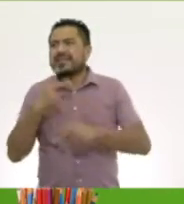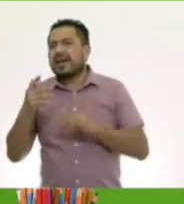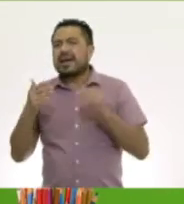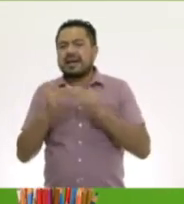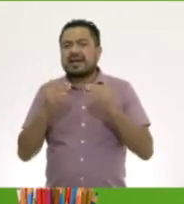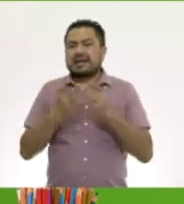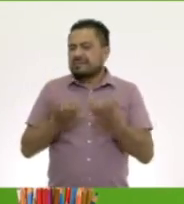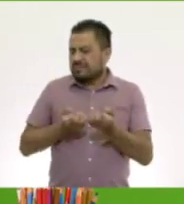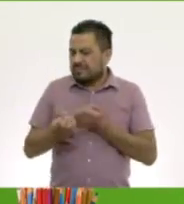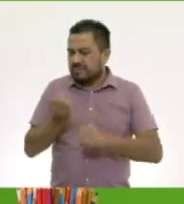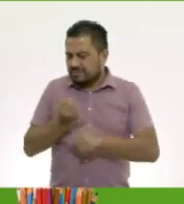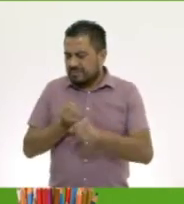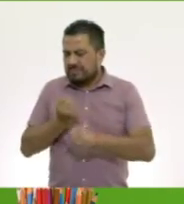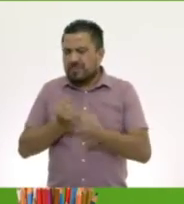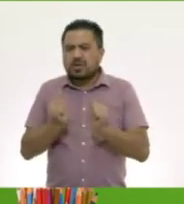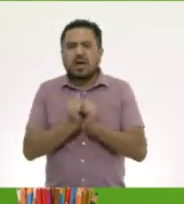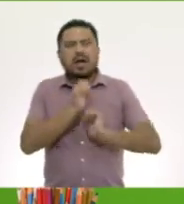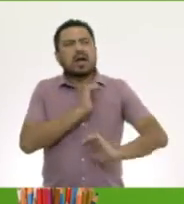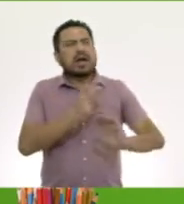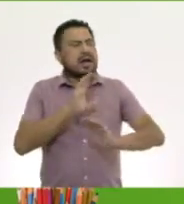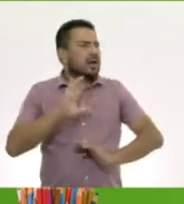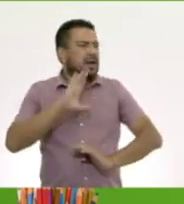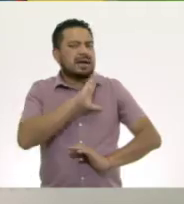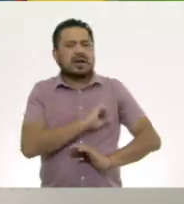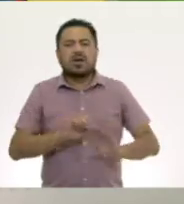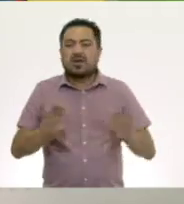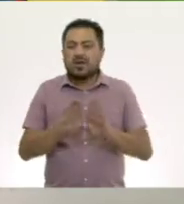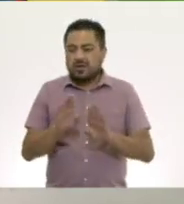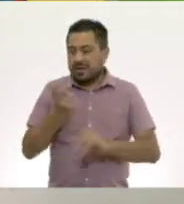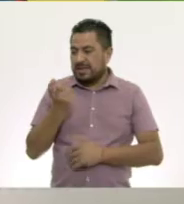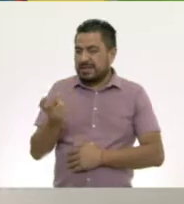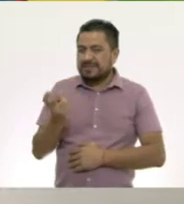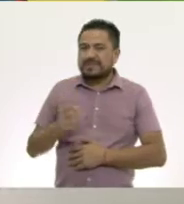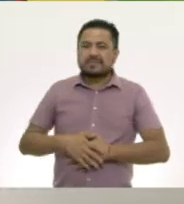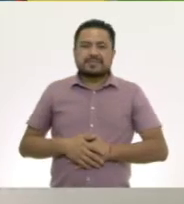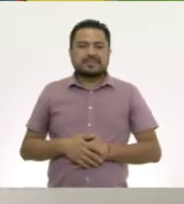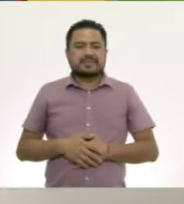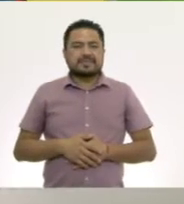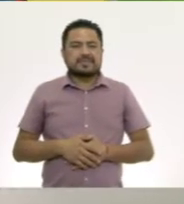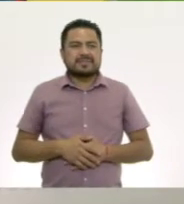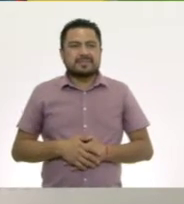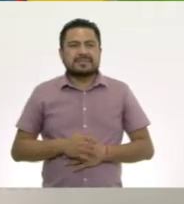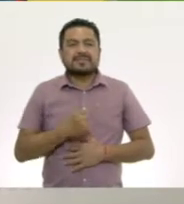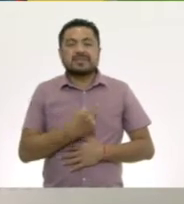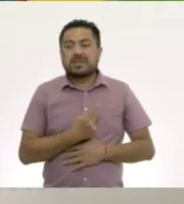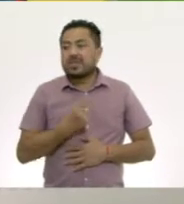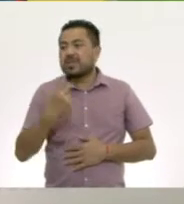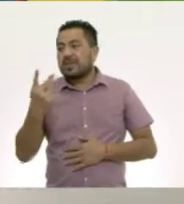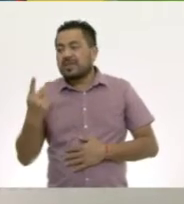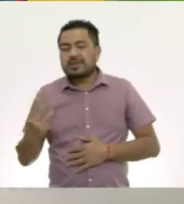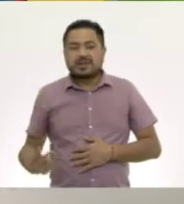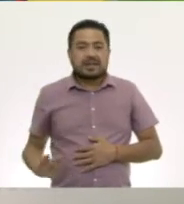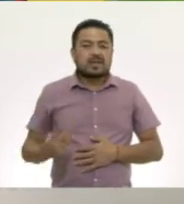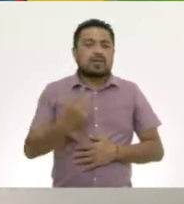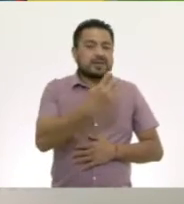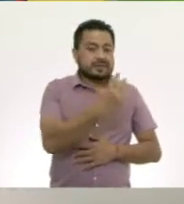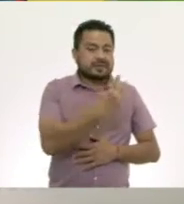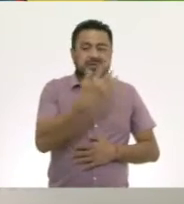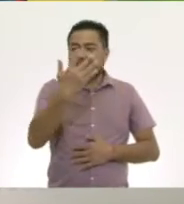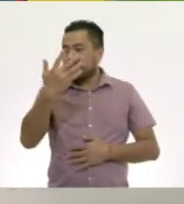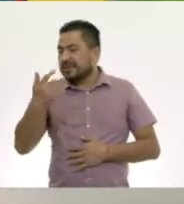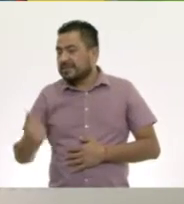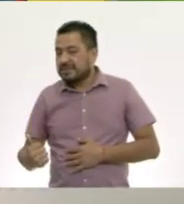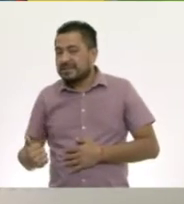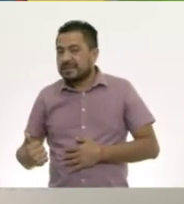a practicar con mis canciones favoritas como esta. Uno, dos y tres, cuatro, cinco,